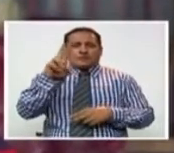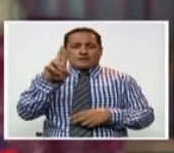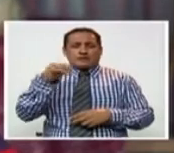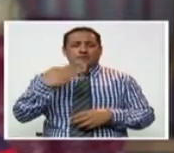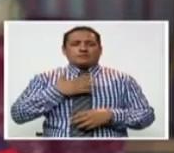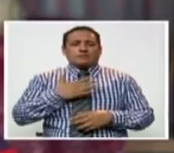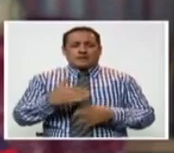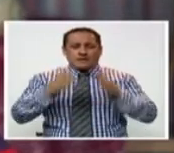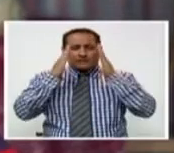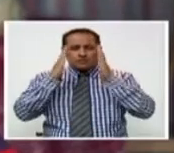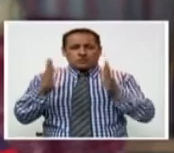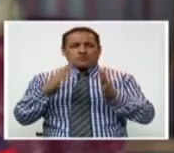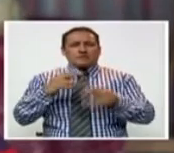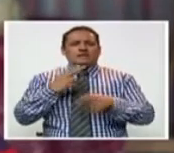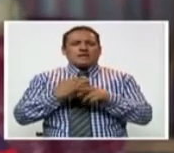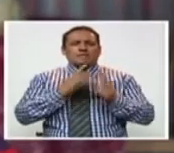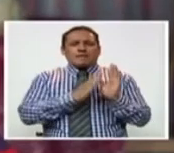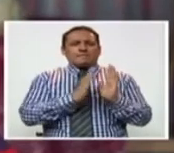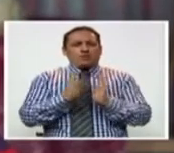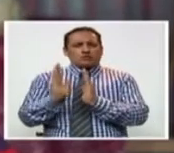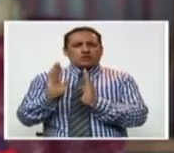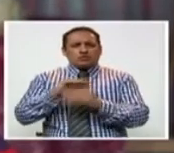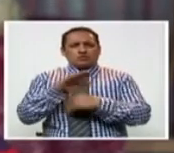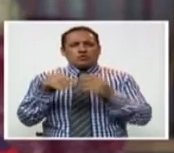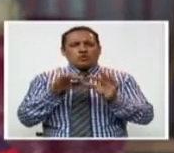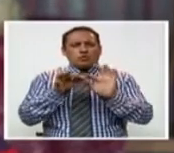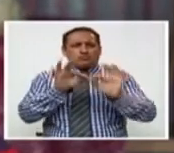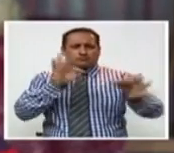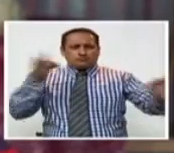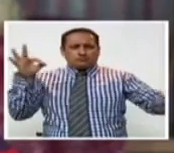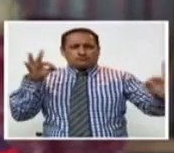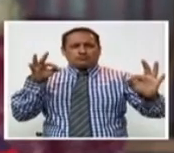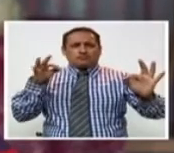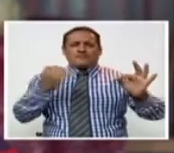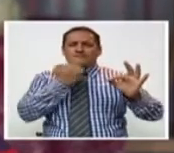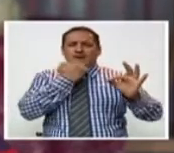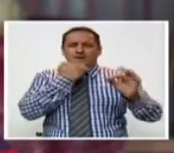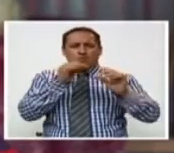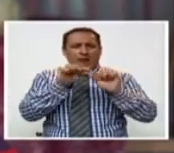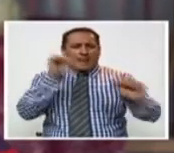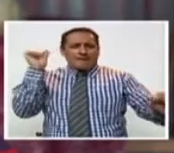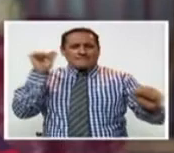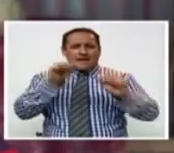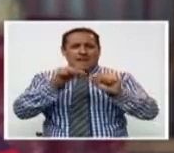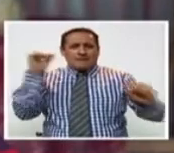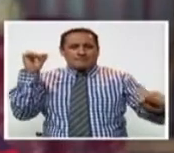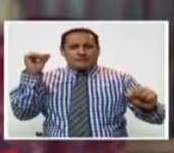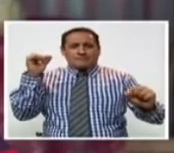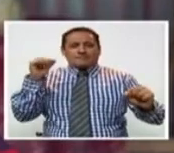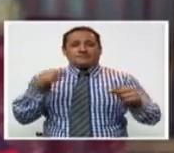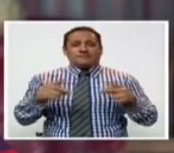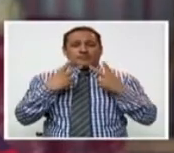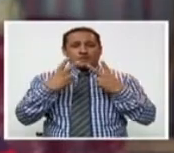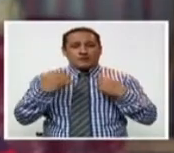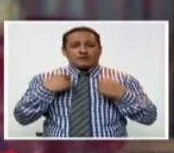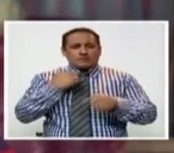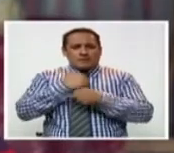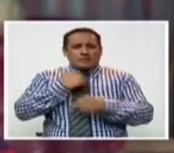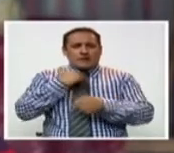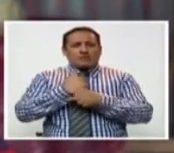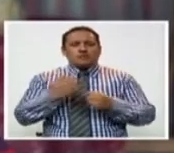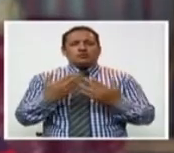Me dedicaba a lo que es procesos de alambres galvanizados y estaba